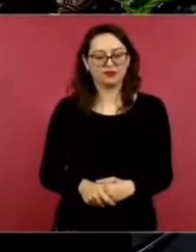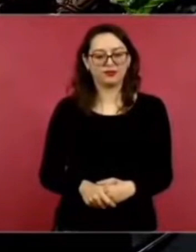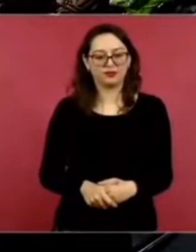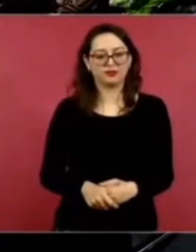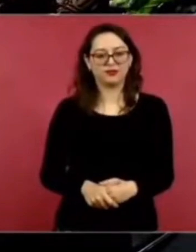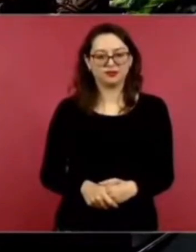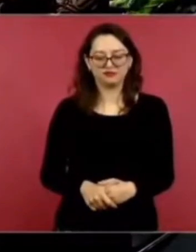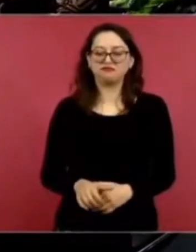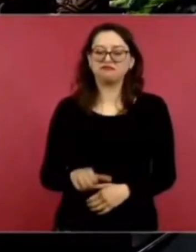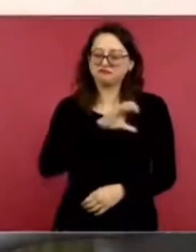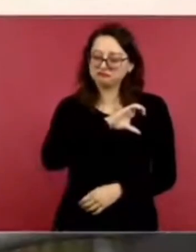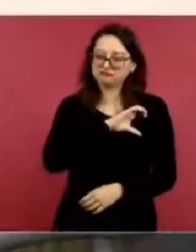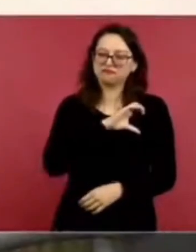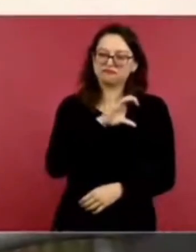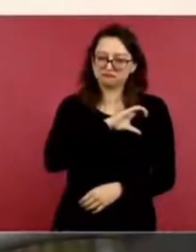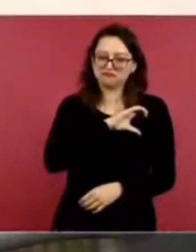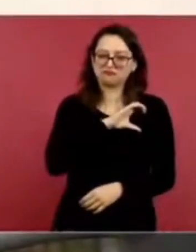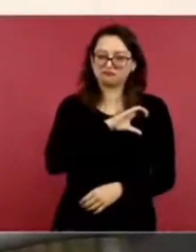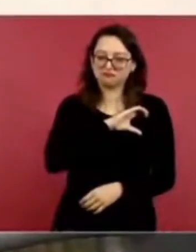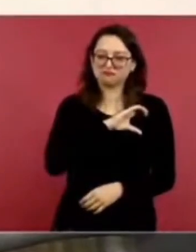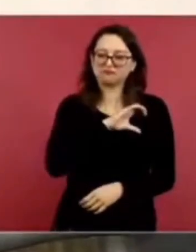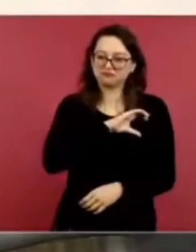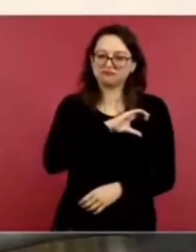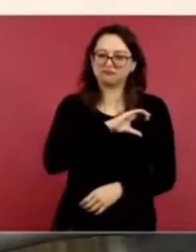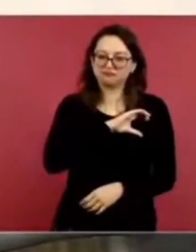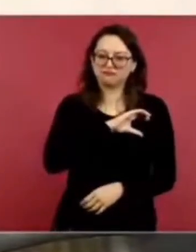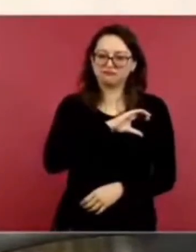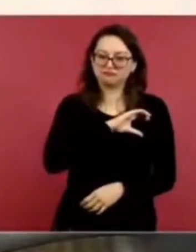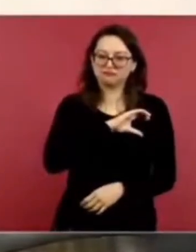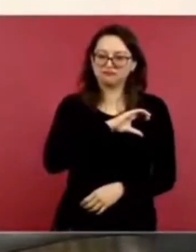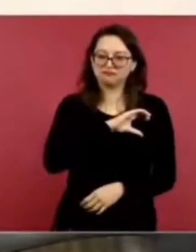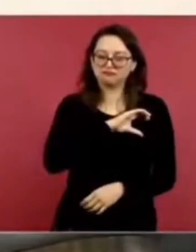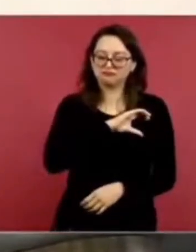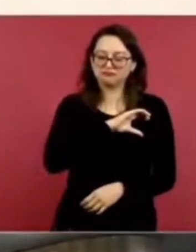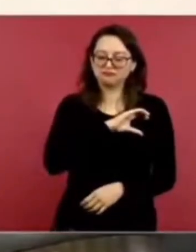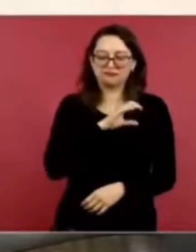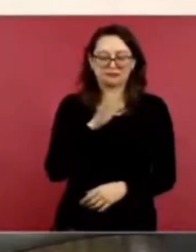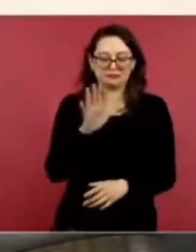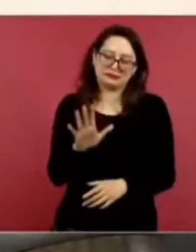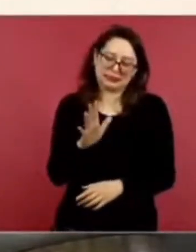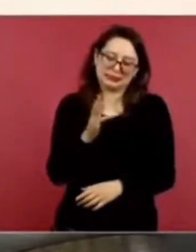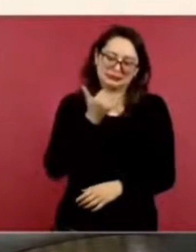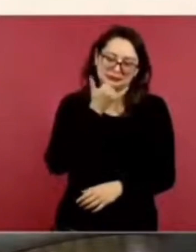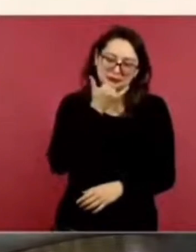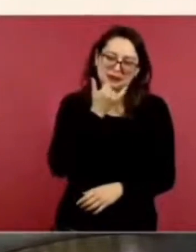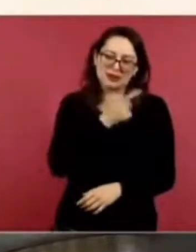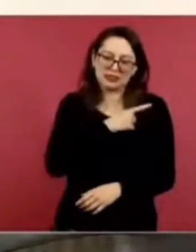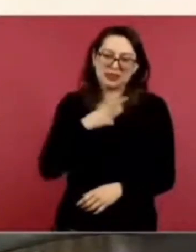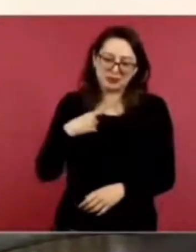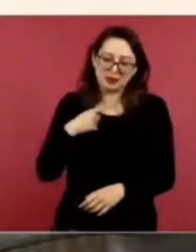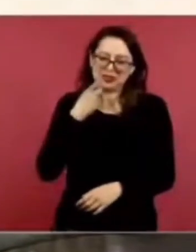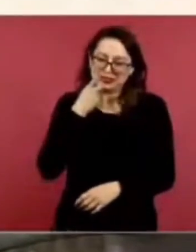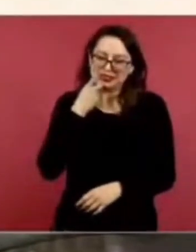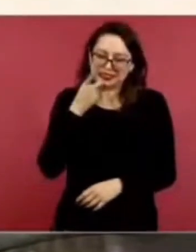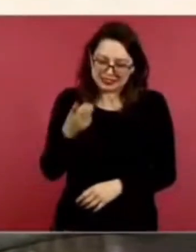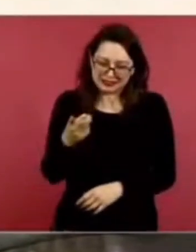Así fraternamente, cariñosamente, antes decían los,